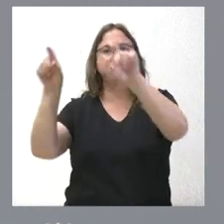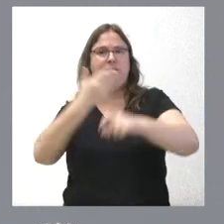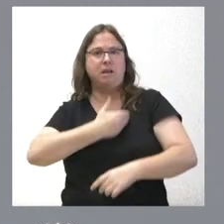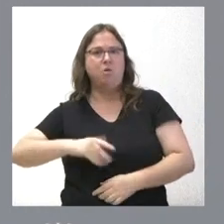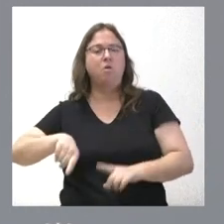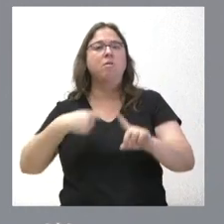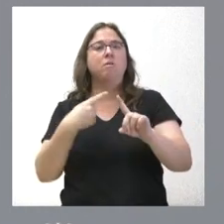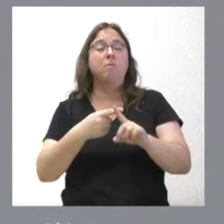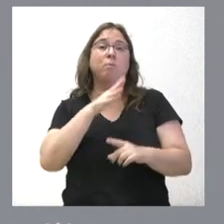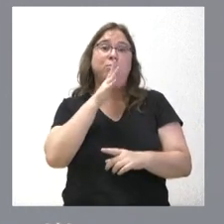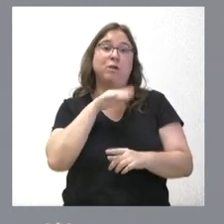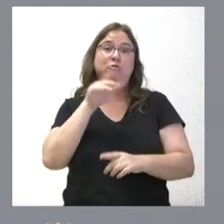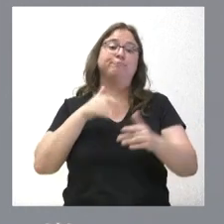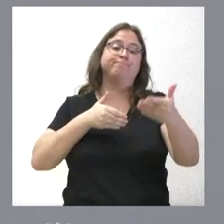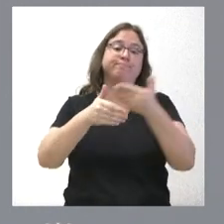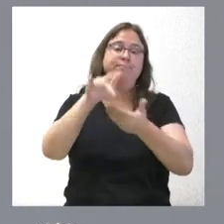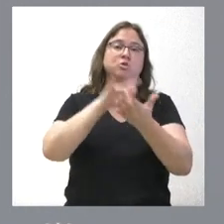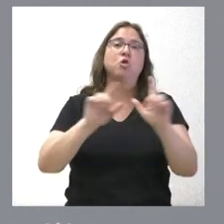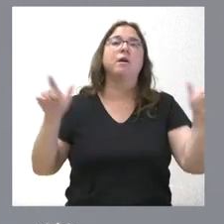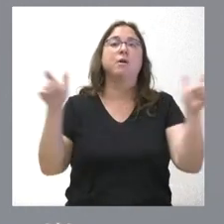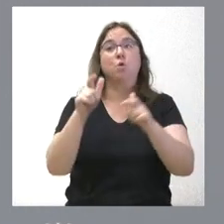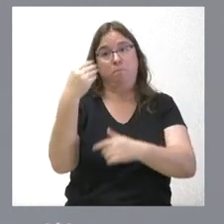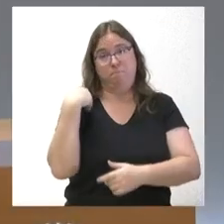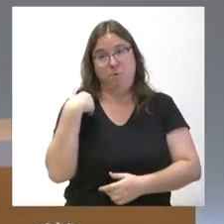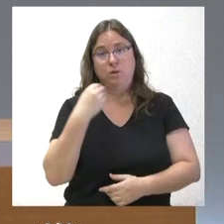Y por eso es lo que se convoca a reunión sobre la que usted pregunta.